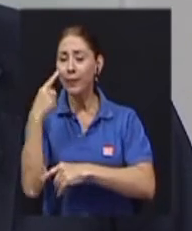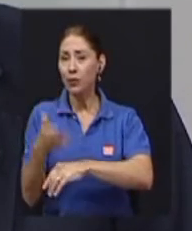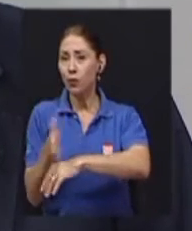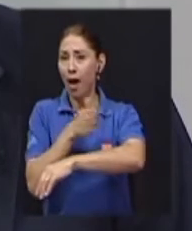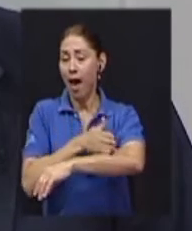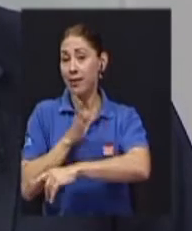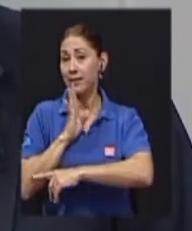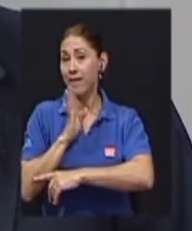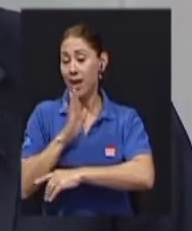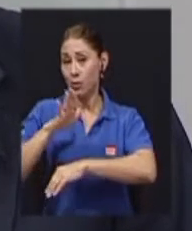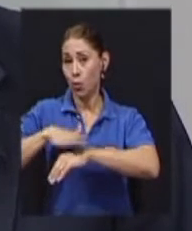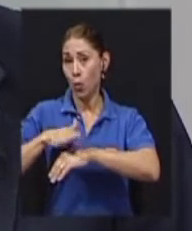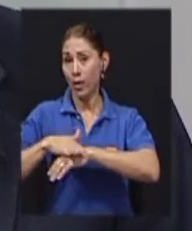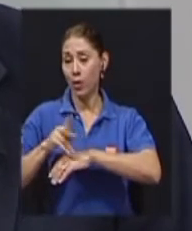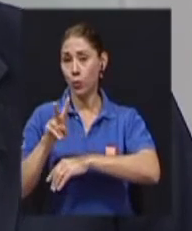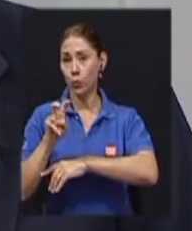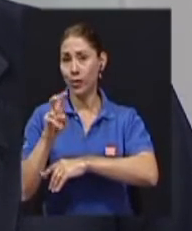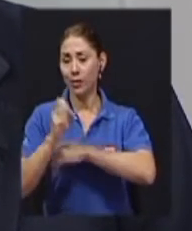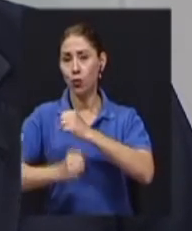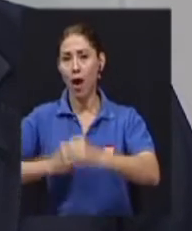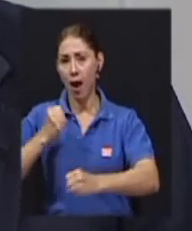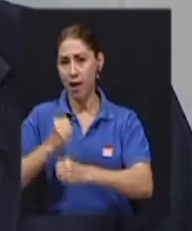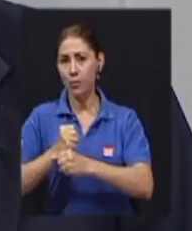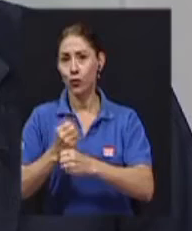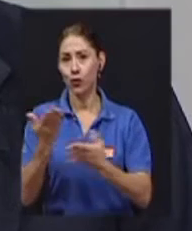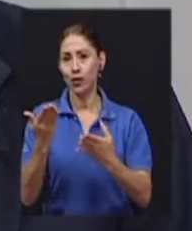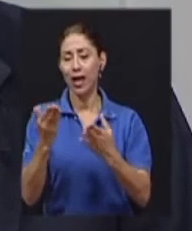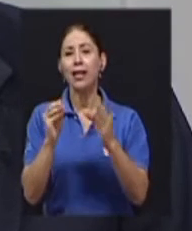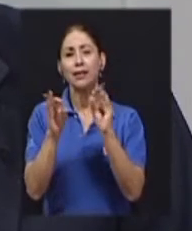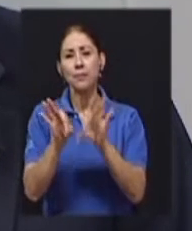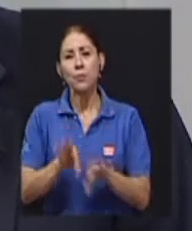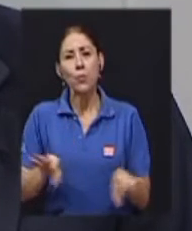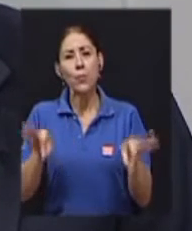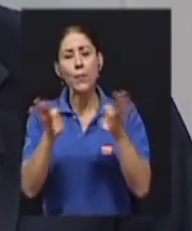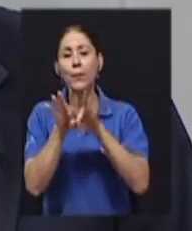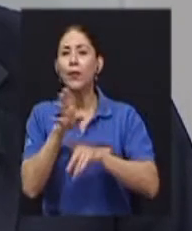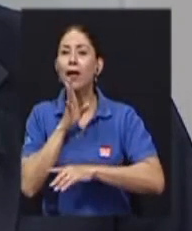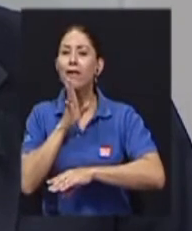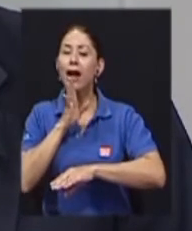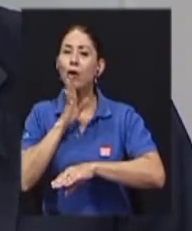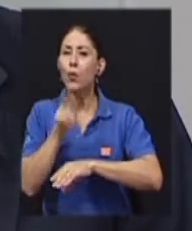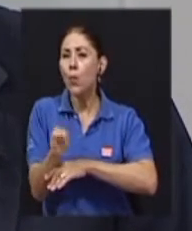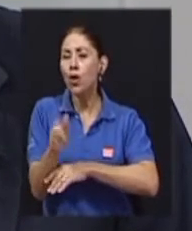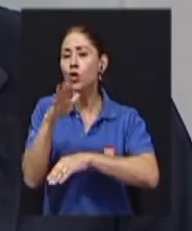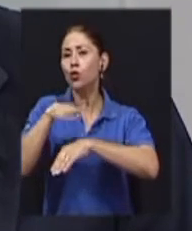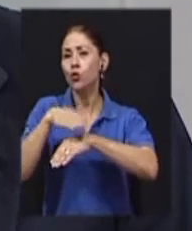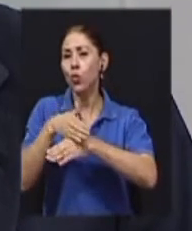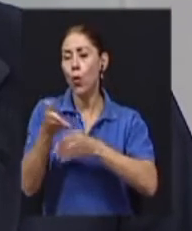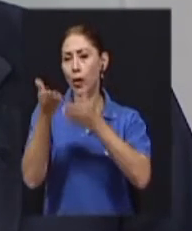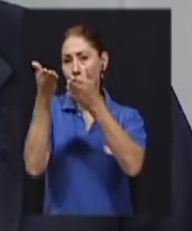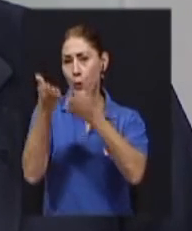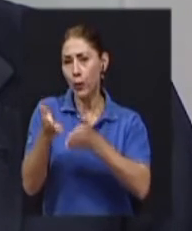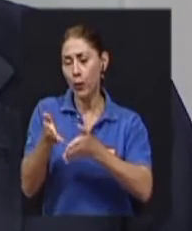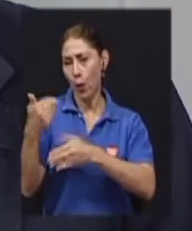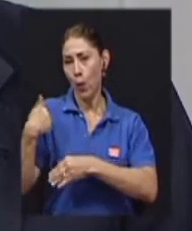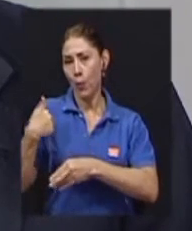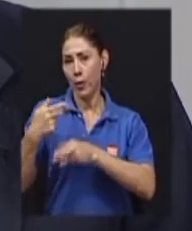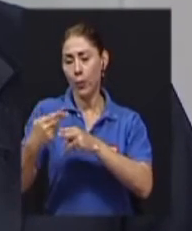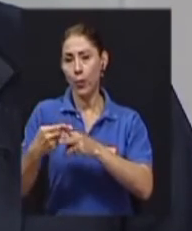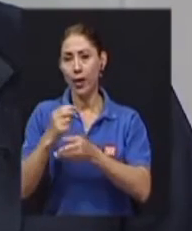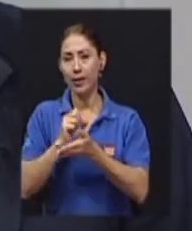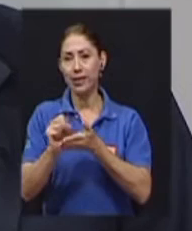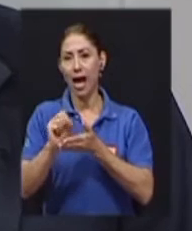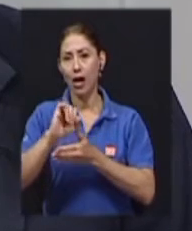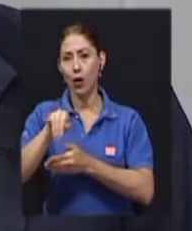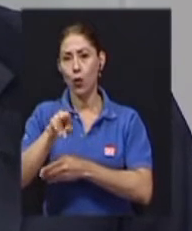este bicentenario, pues valía la pena hablar un poquito de San Juan Bosco. Sí, señor. Se dice que